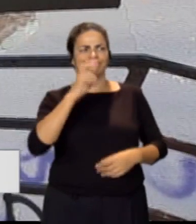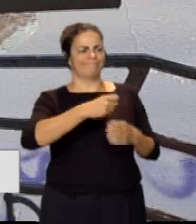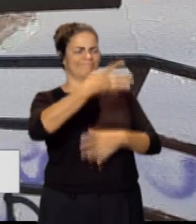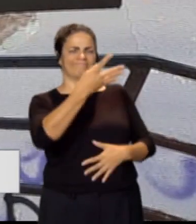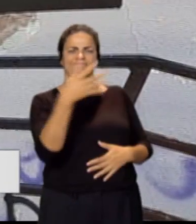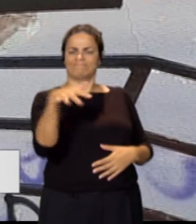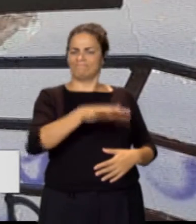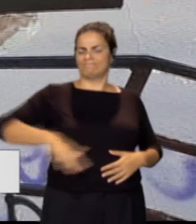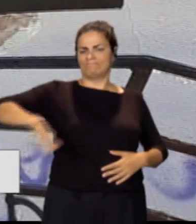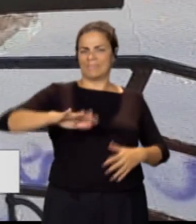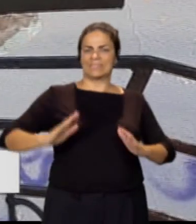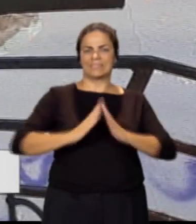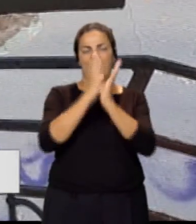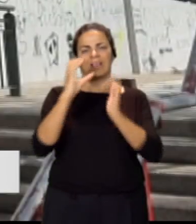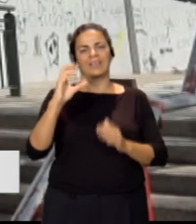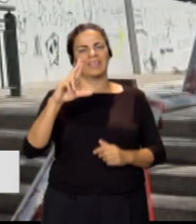polígono de San Cristóbal.